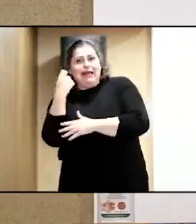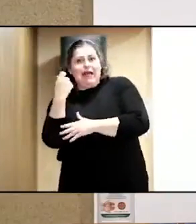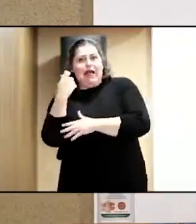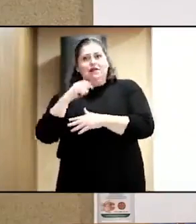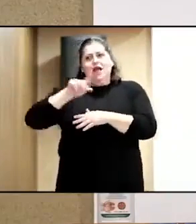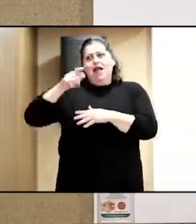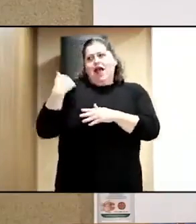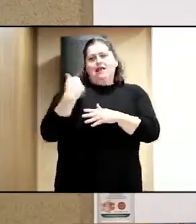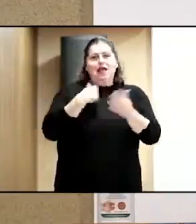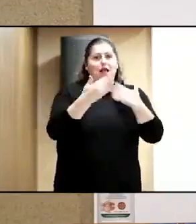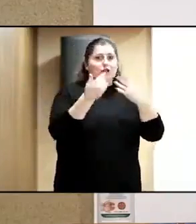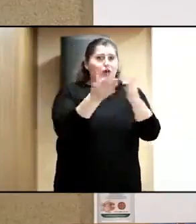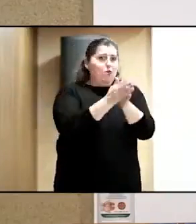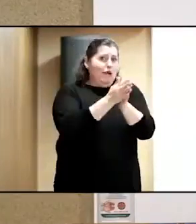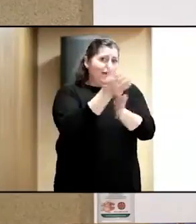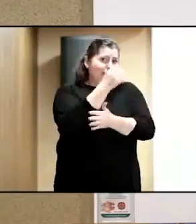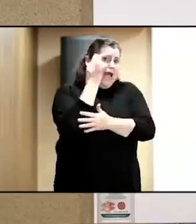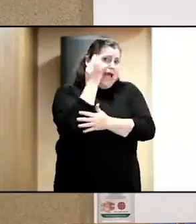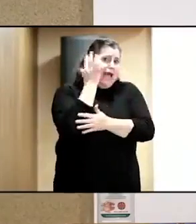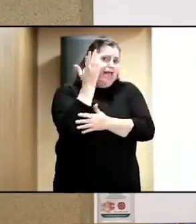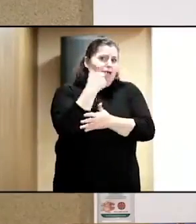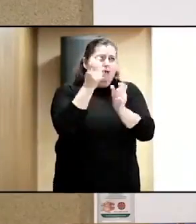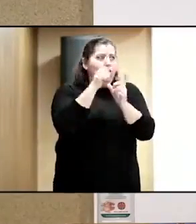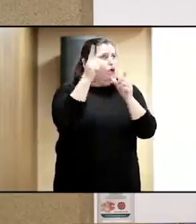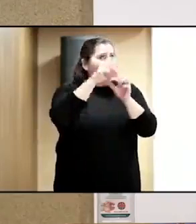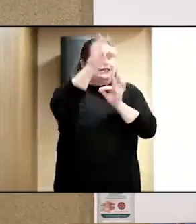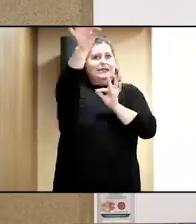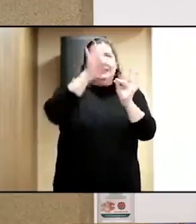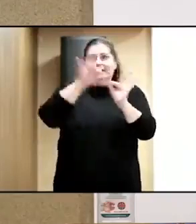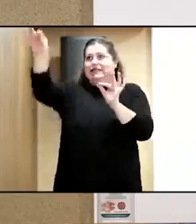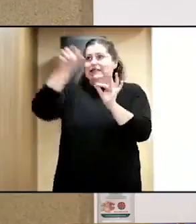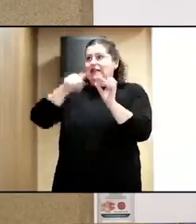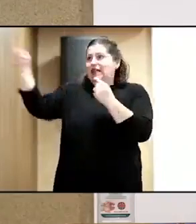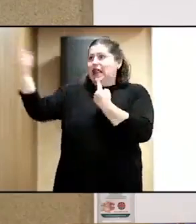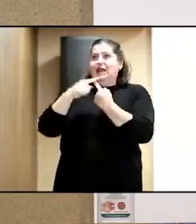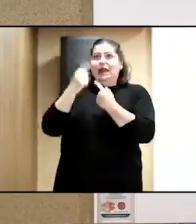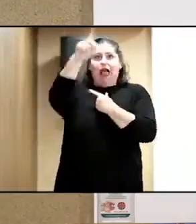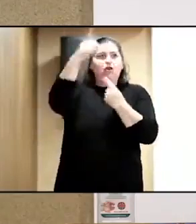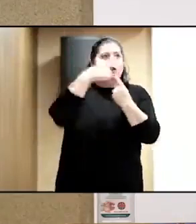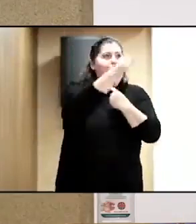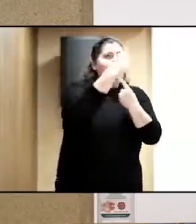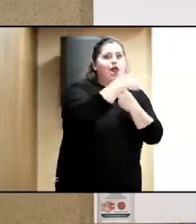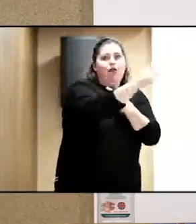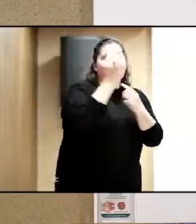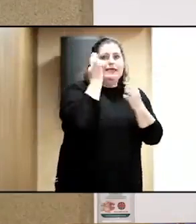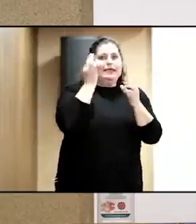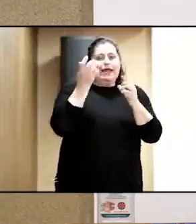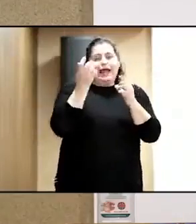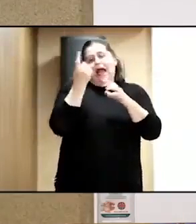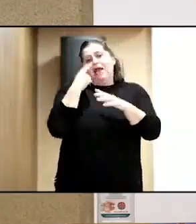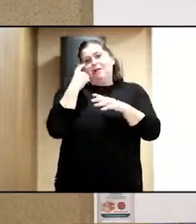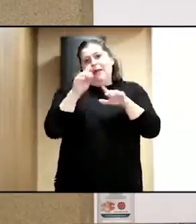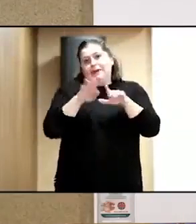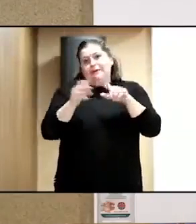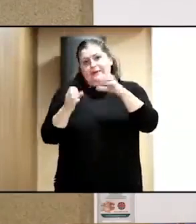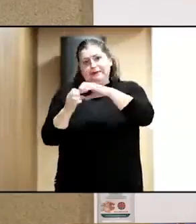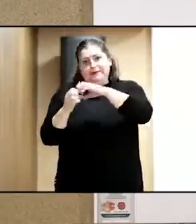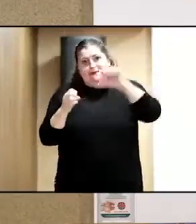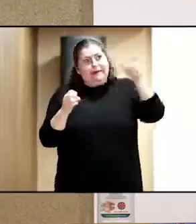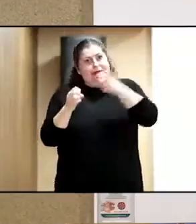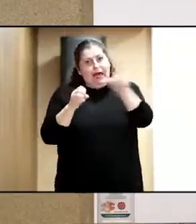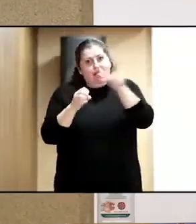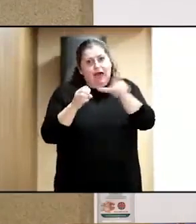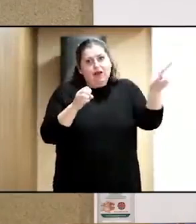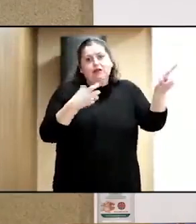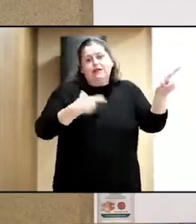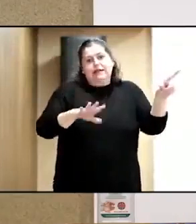con alguna compañera, queda lejos de todos sitios. El que vengan aquí y hagan el esfuerzo por estar con nosotros pues nos llena de orgullo